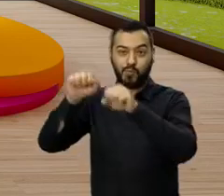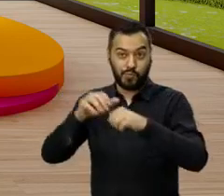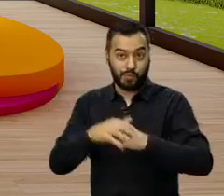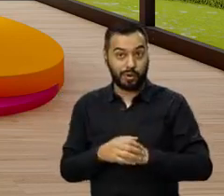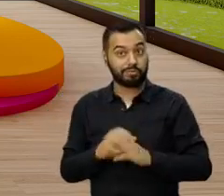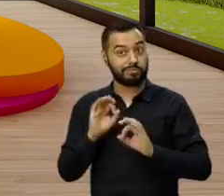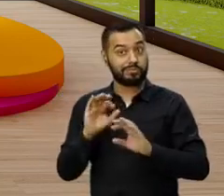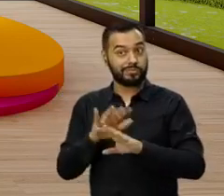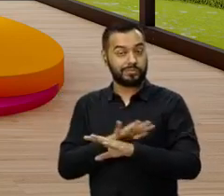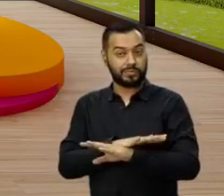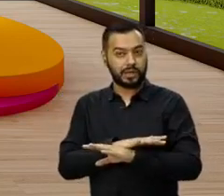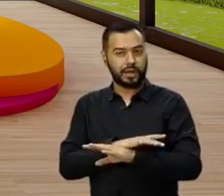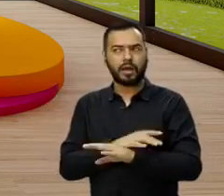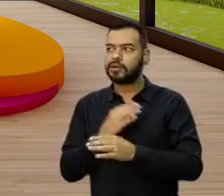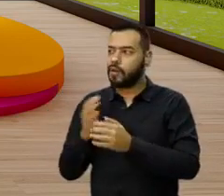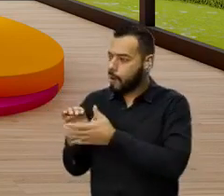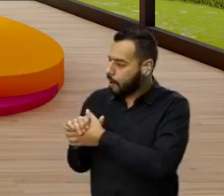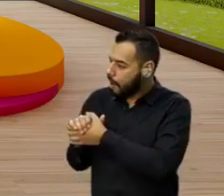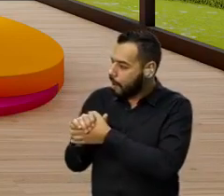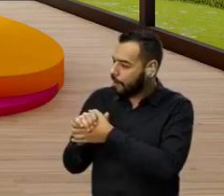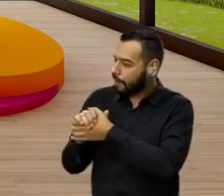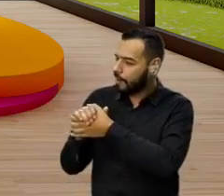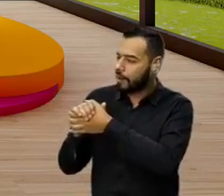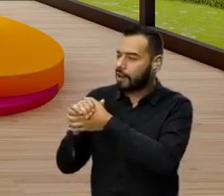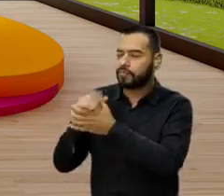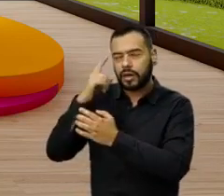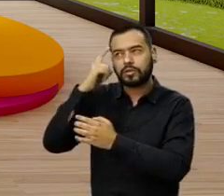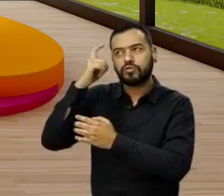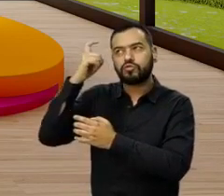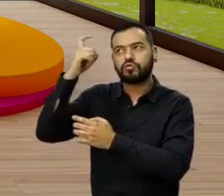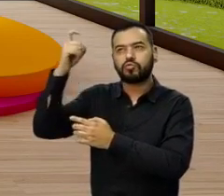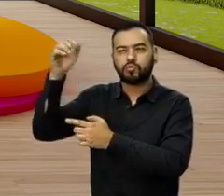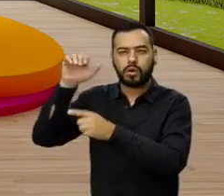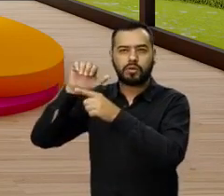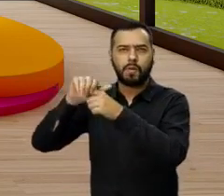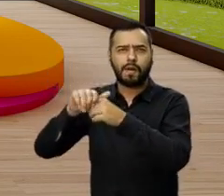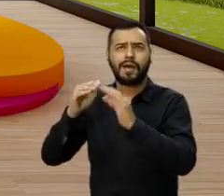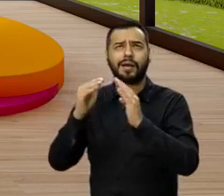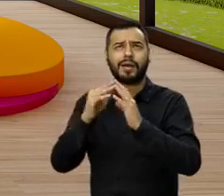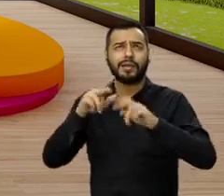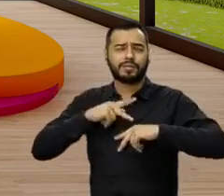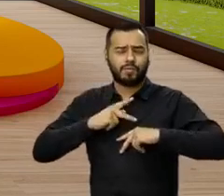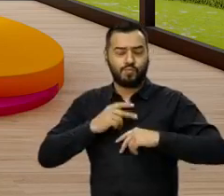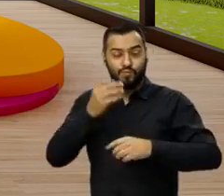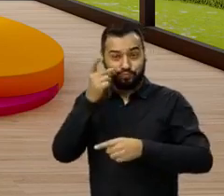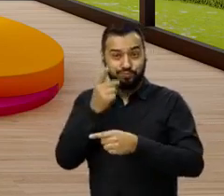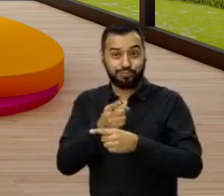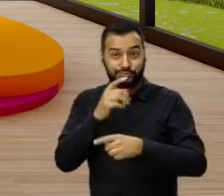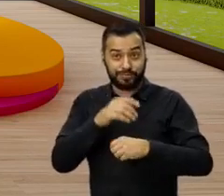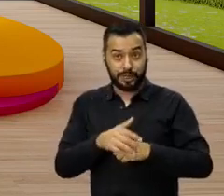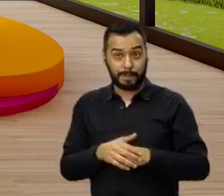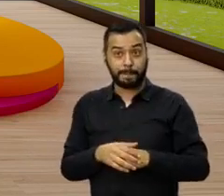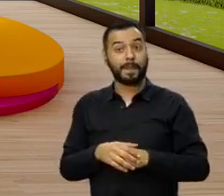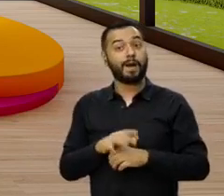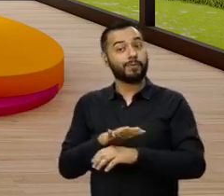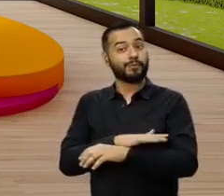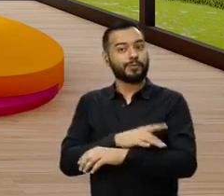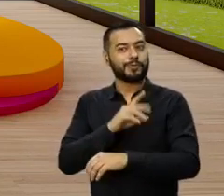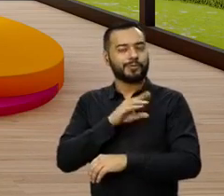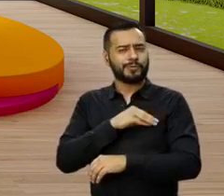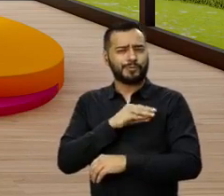Genial, me encanta esta frase, llevarnos de la mano para hacer estos sueños de vivienda propia realidad. Me encanta, creo que nos vamos